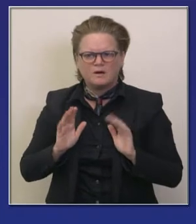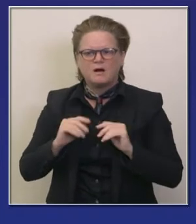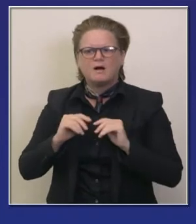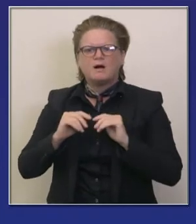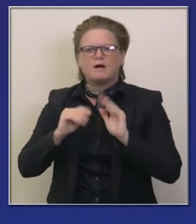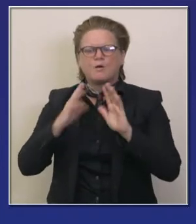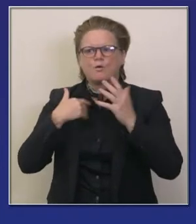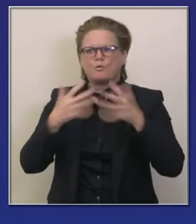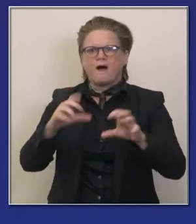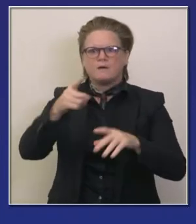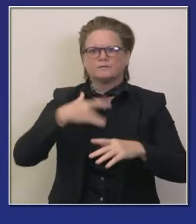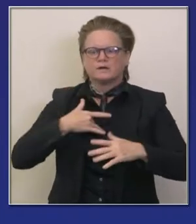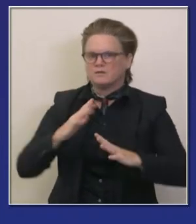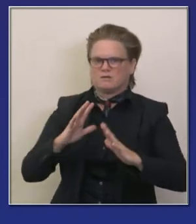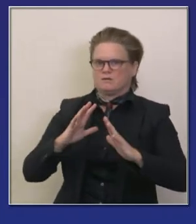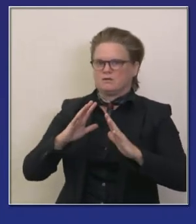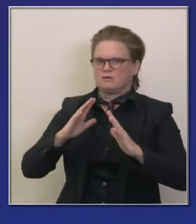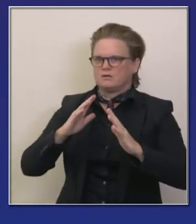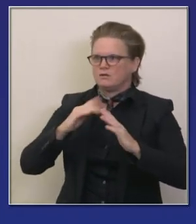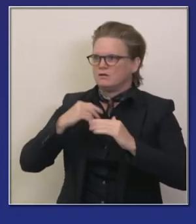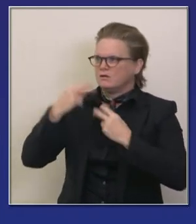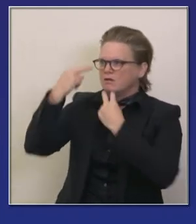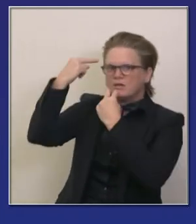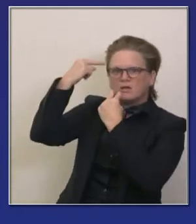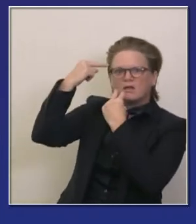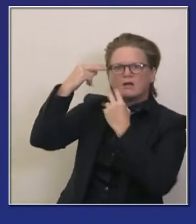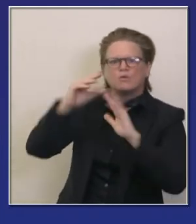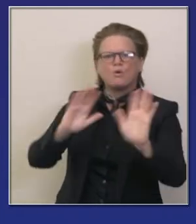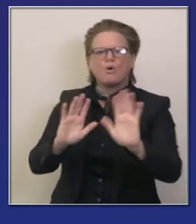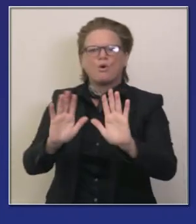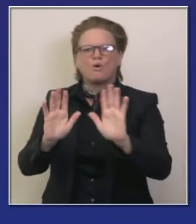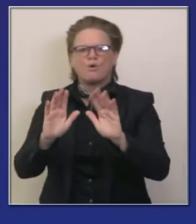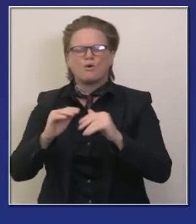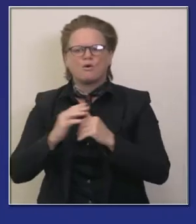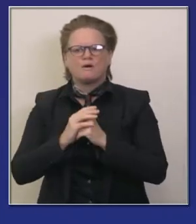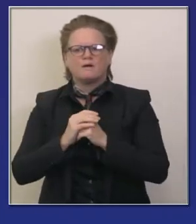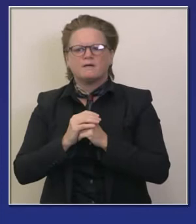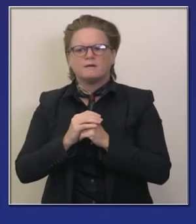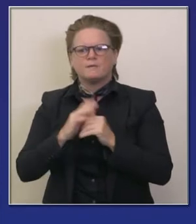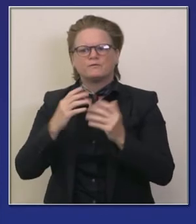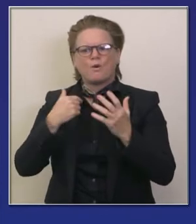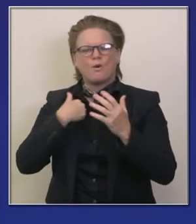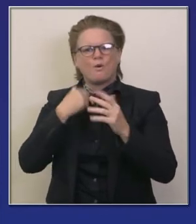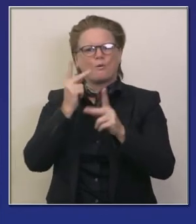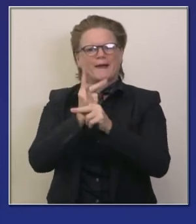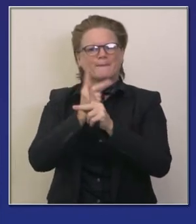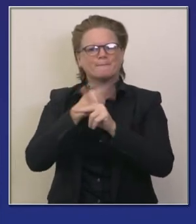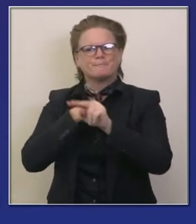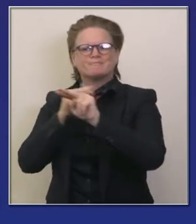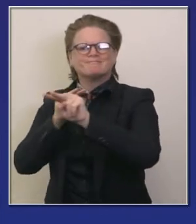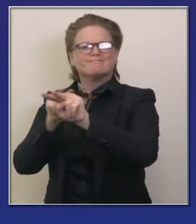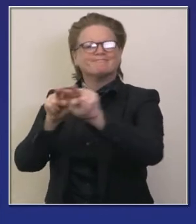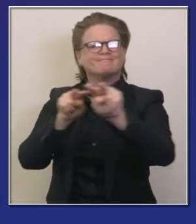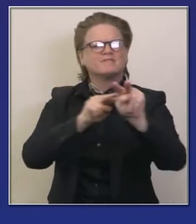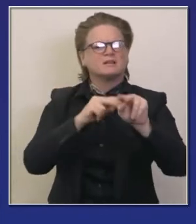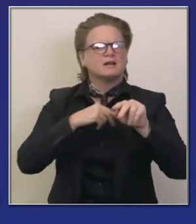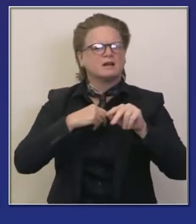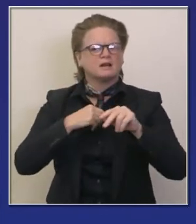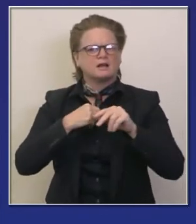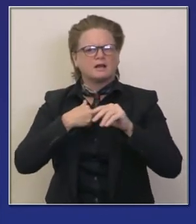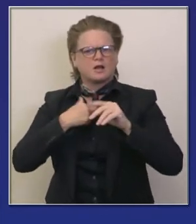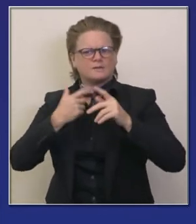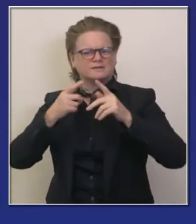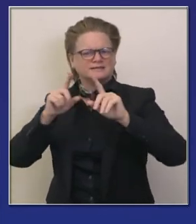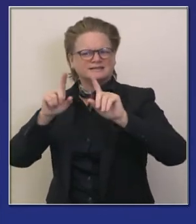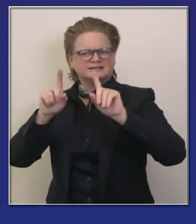traspiés hemos sido un poco tercos manteniendo los ojos abiertos en cuanto a esta tecnología no queremos